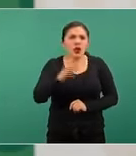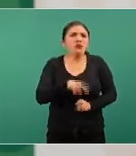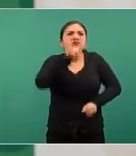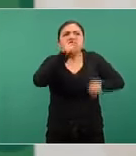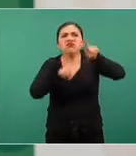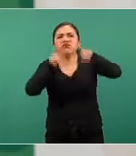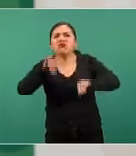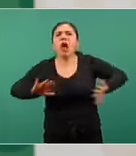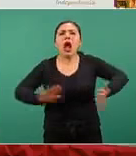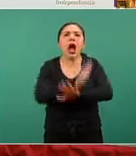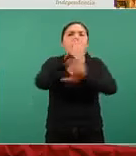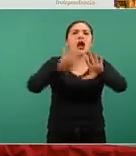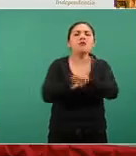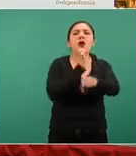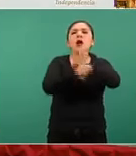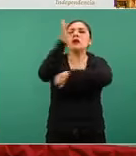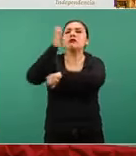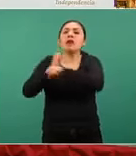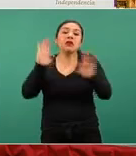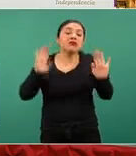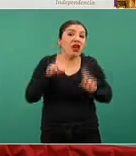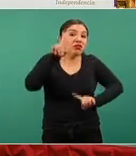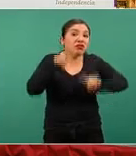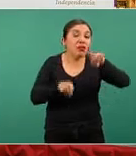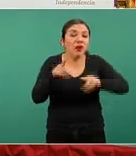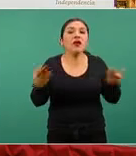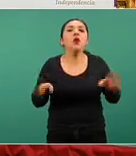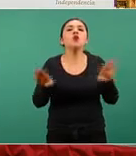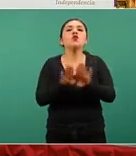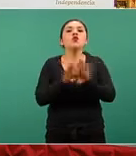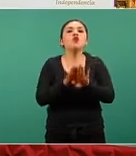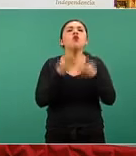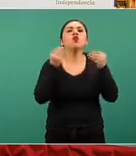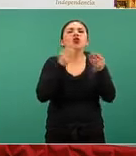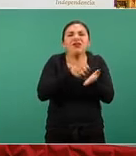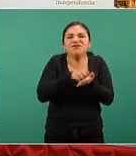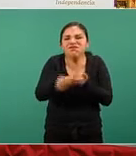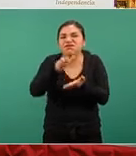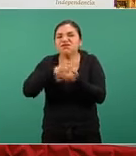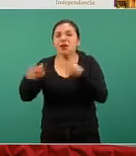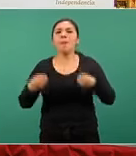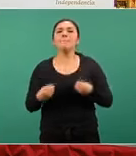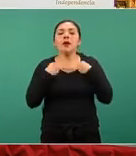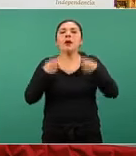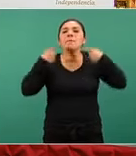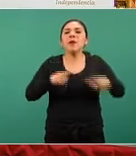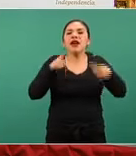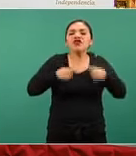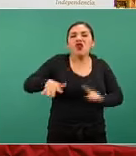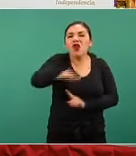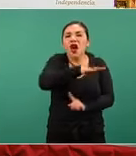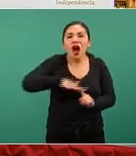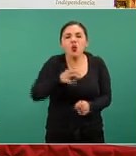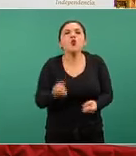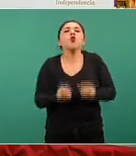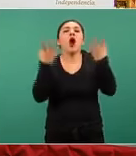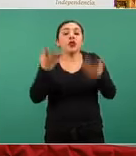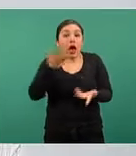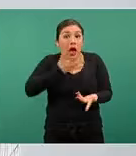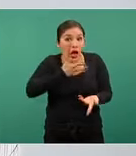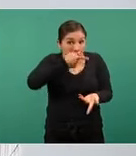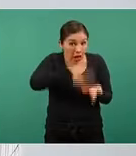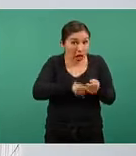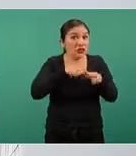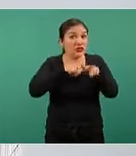dependiendo de cada entidad en función de la densidad poblacional y de esa densidad poblacional cuántas personas